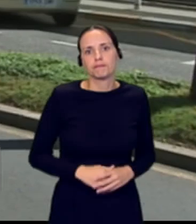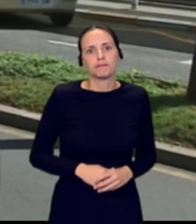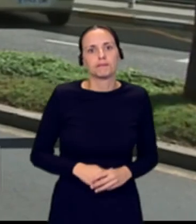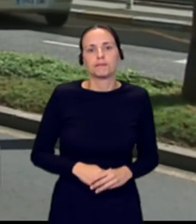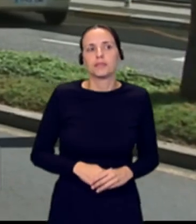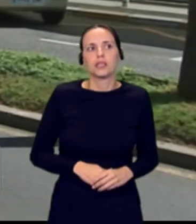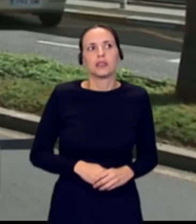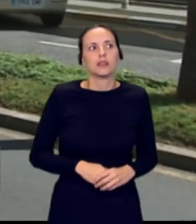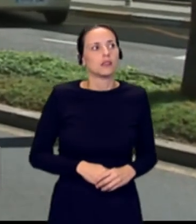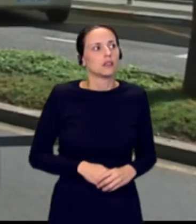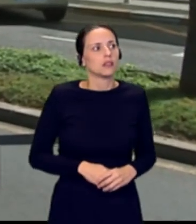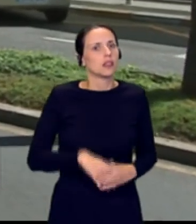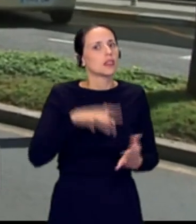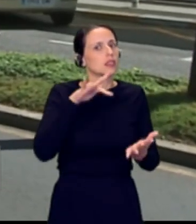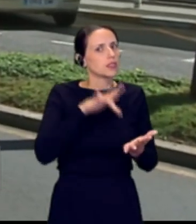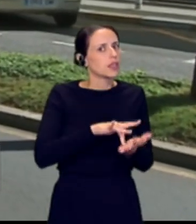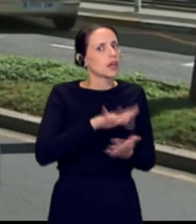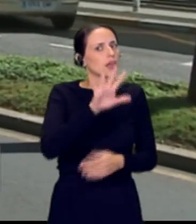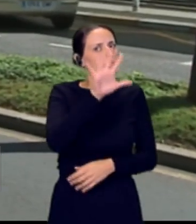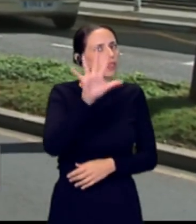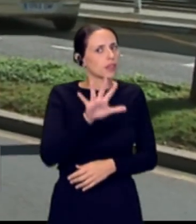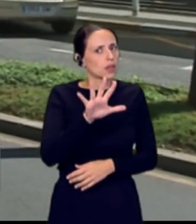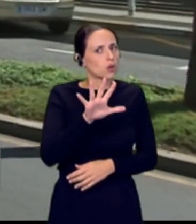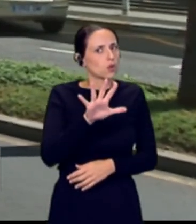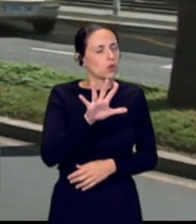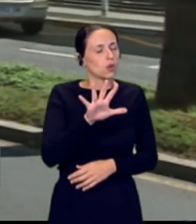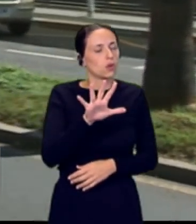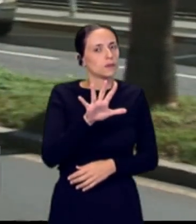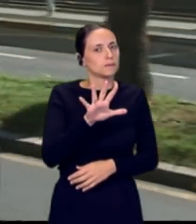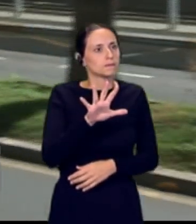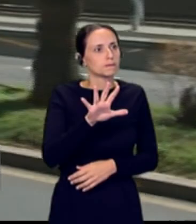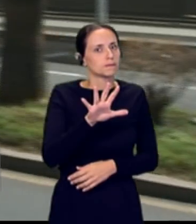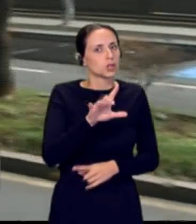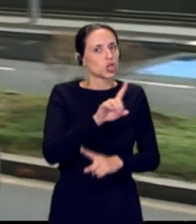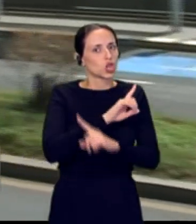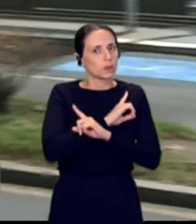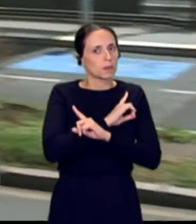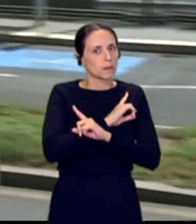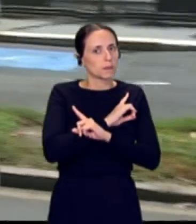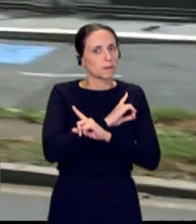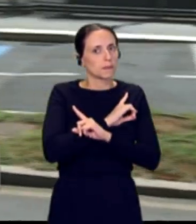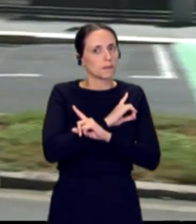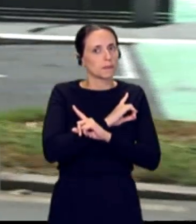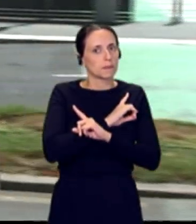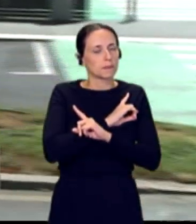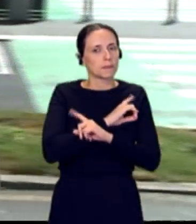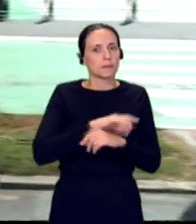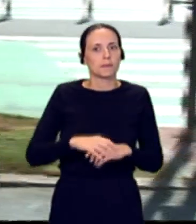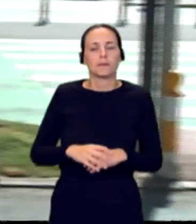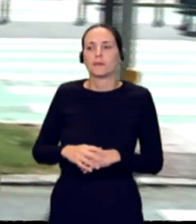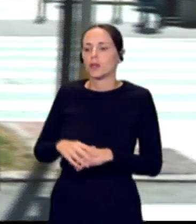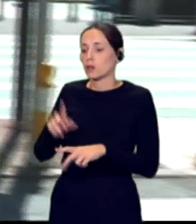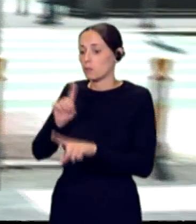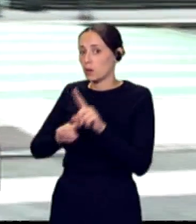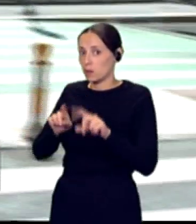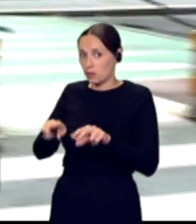5 del mes de noviembre. ¿Ven fin a este problema? ¿Son optimistas?